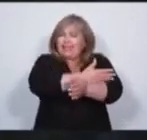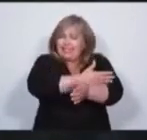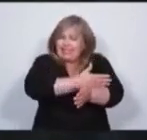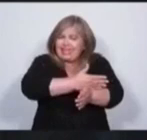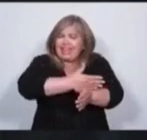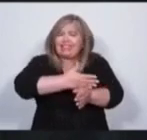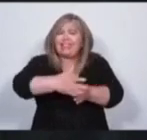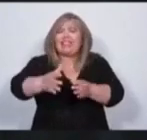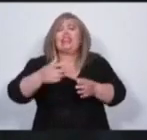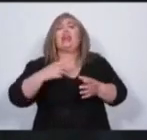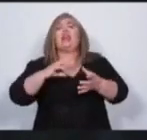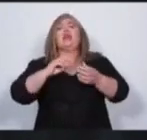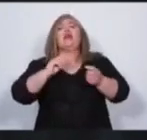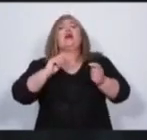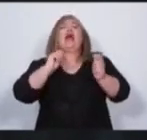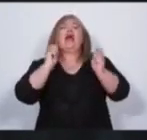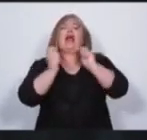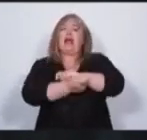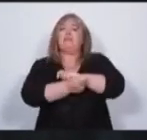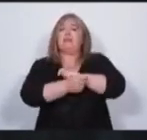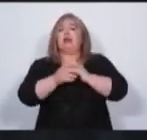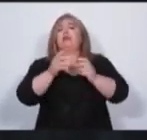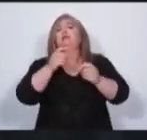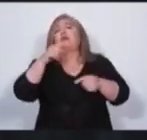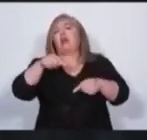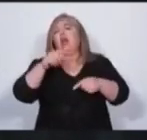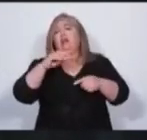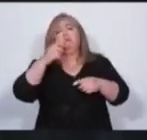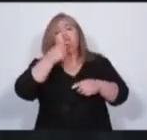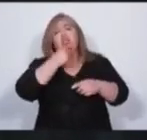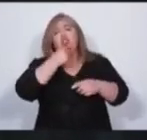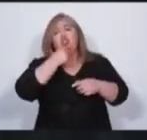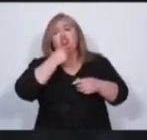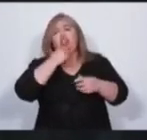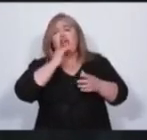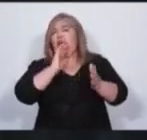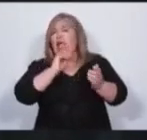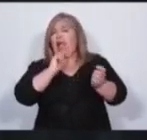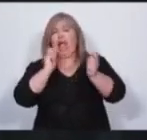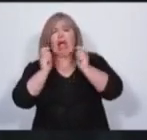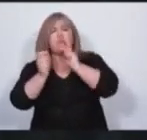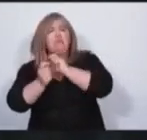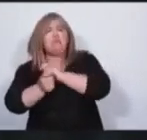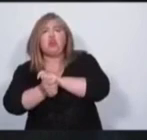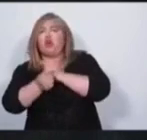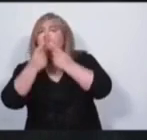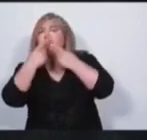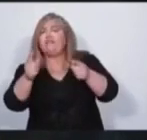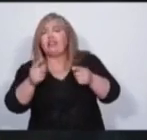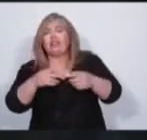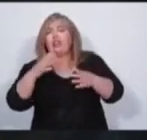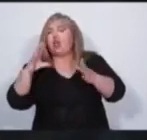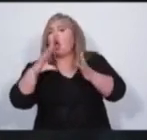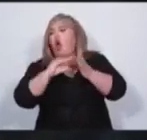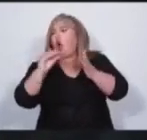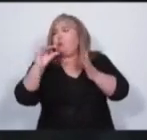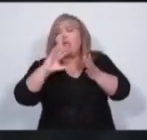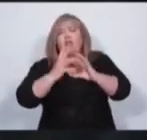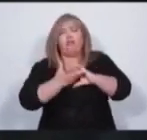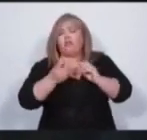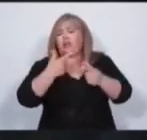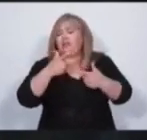que marcan la diferencia en Mendoza. Tanto la ficha limpia que hace que todos los funcionarios